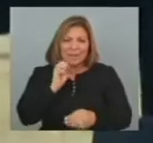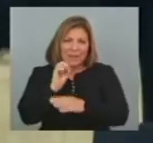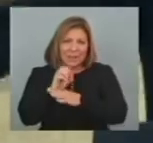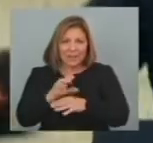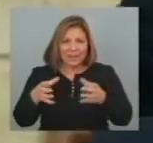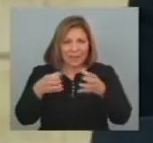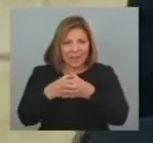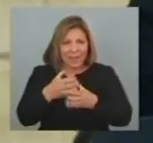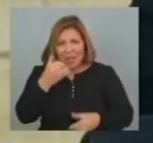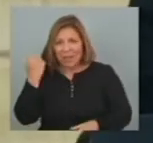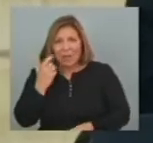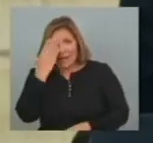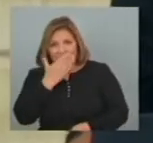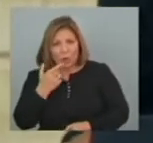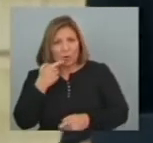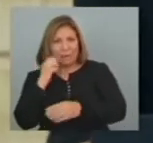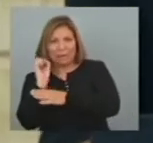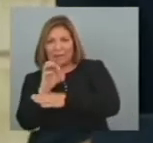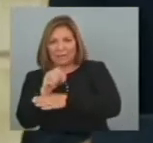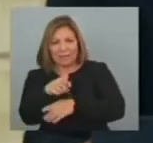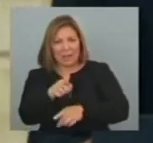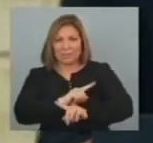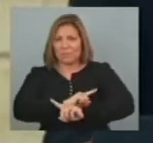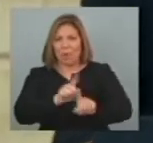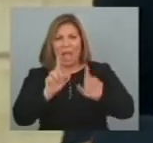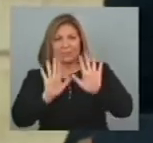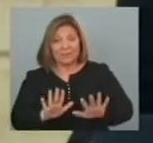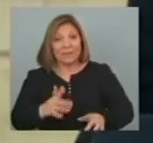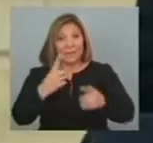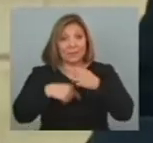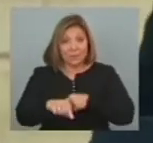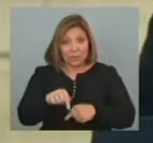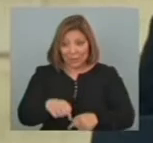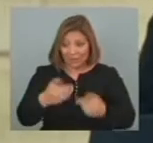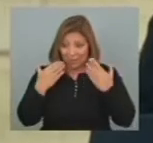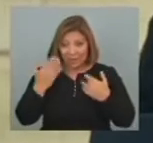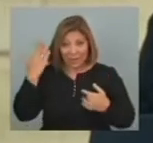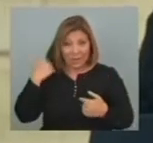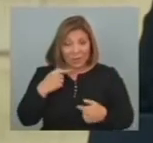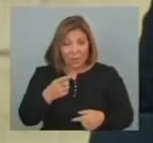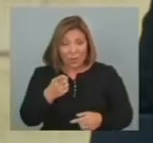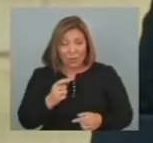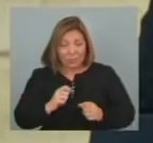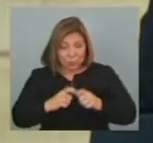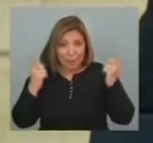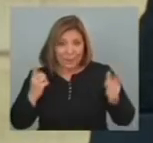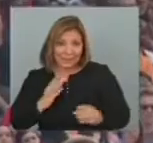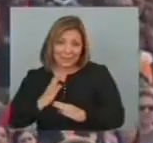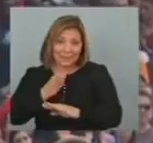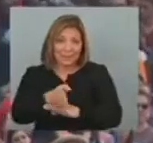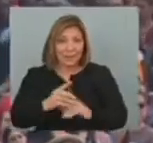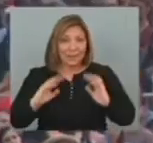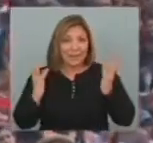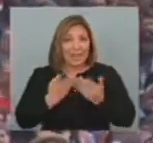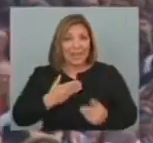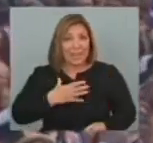la comunidad Afroamericana Una importante excepción Se produjo Este verano Cuando apareció Por sorpresa En la rueda de prensa De